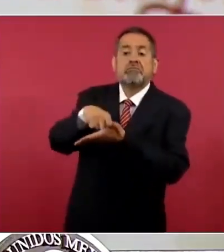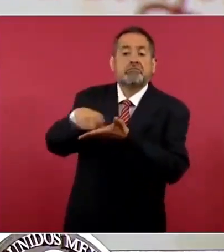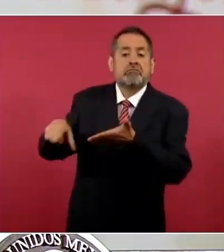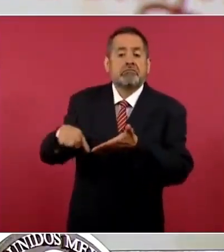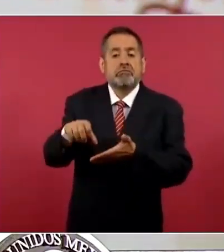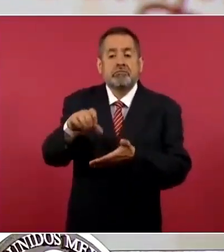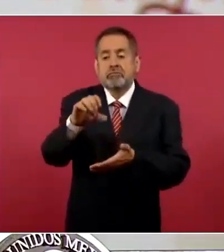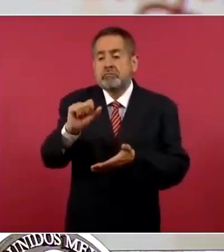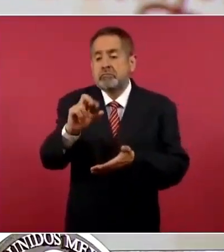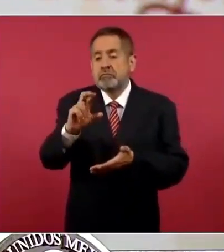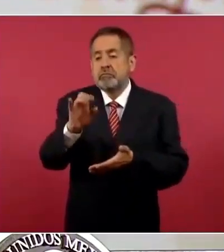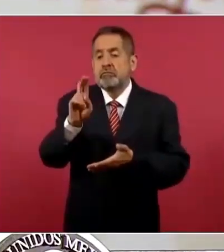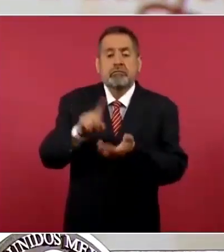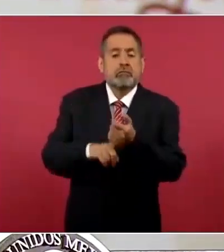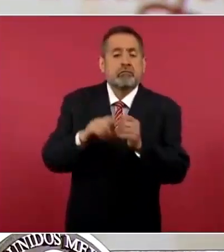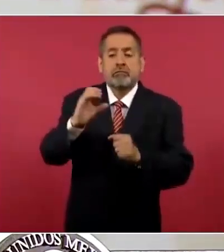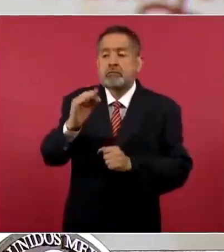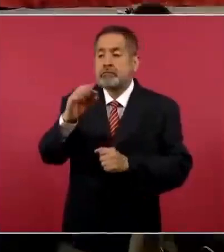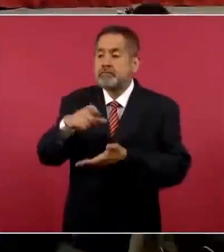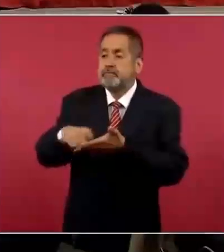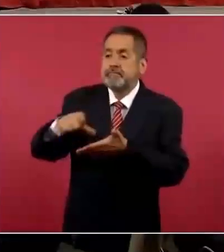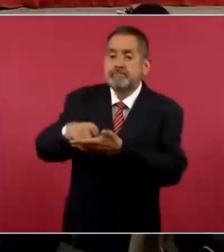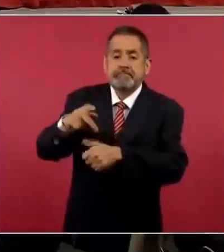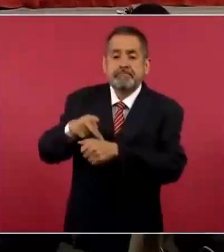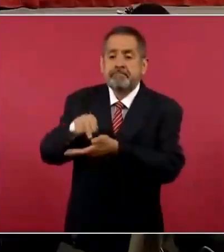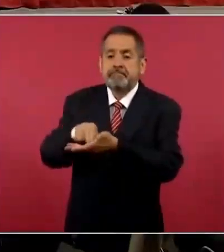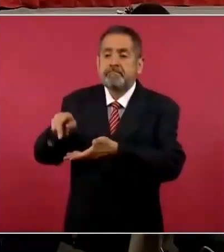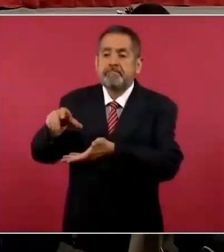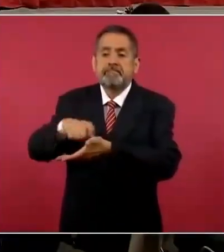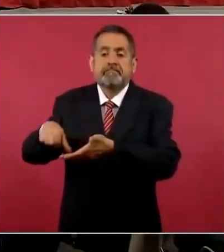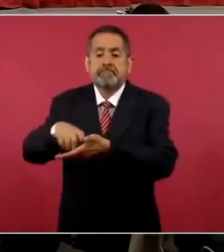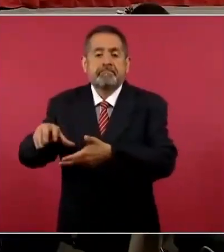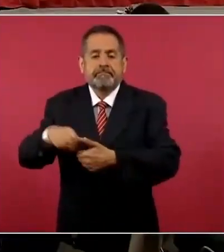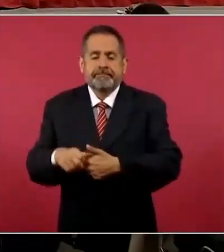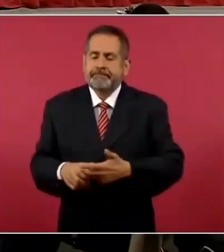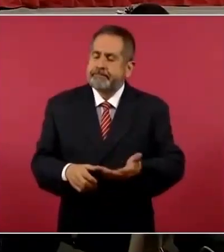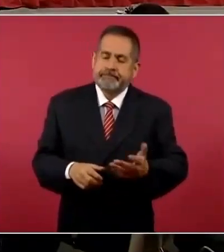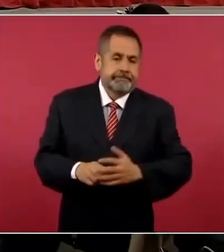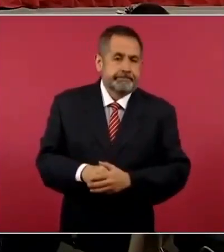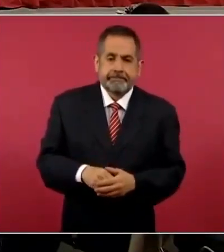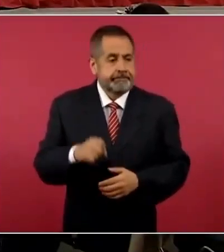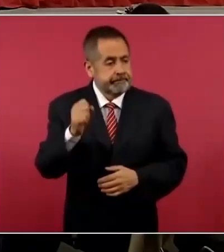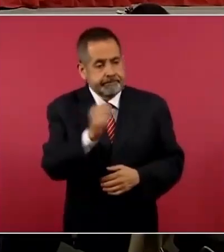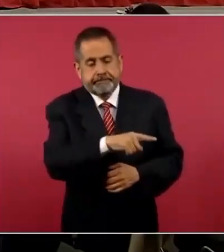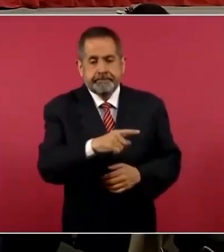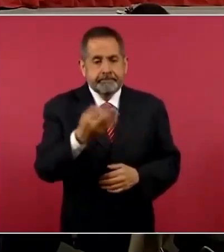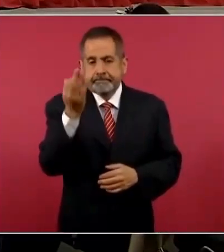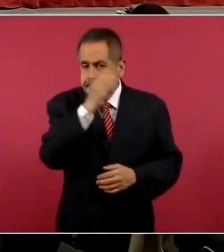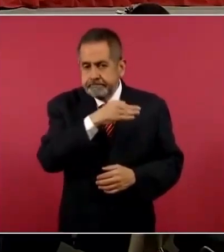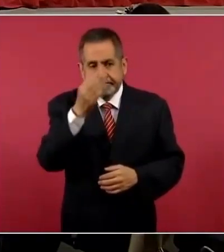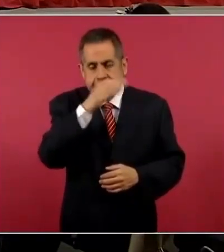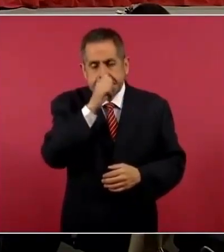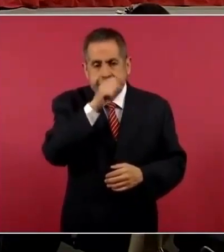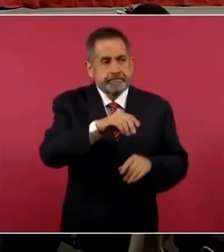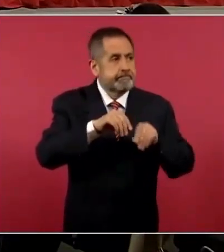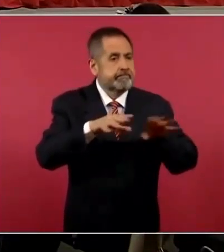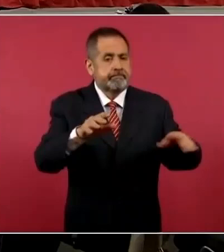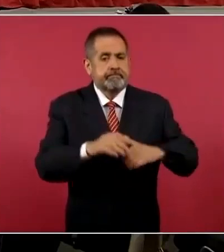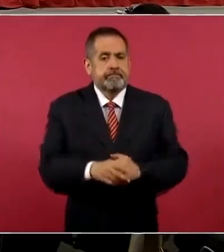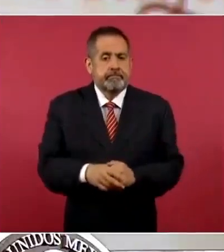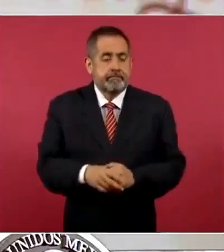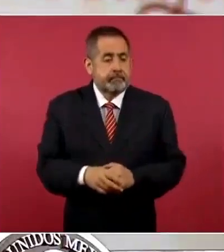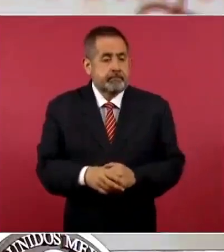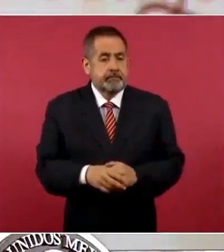Federal de Electricidad. Una vez más, el diario Reforma publica falsedades en portada. Este